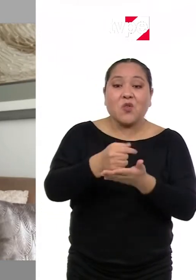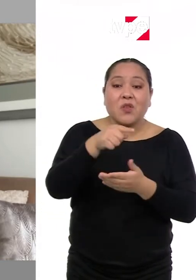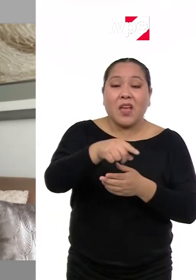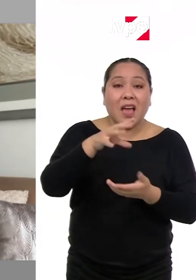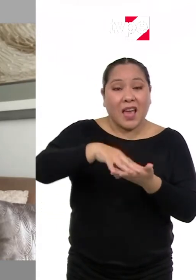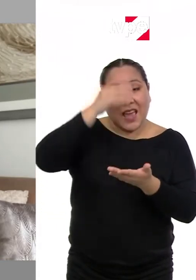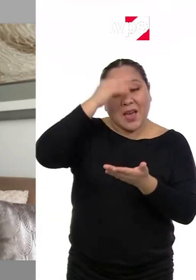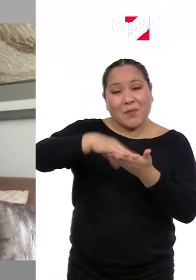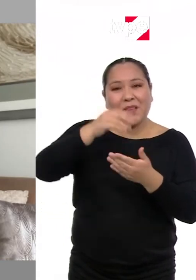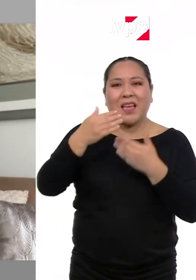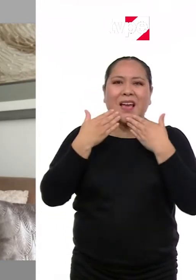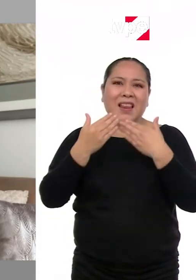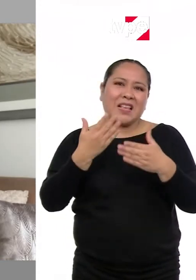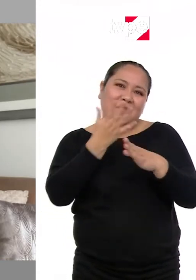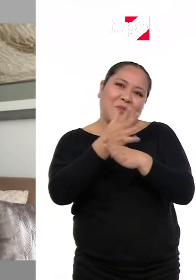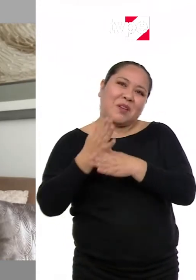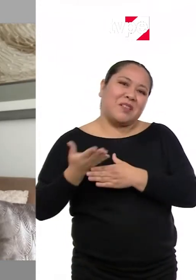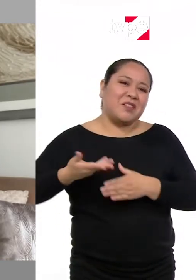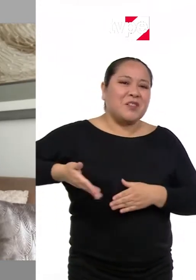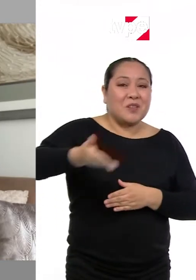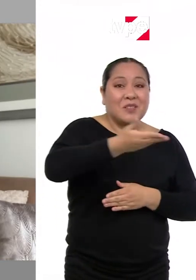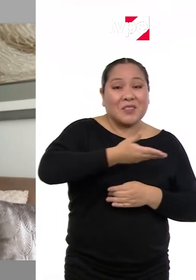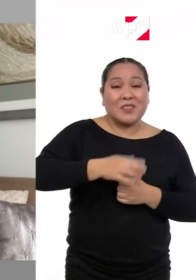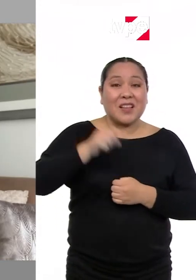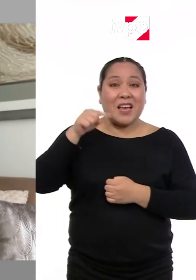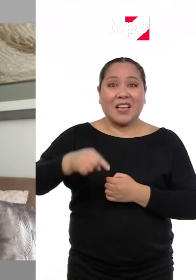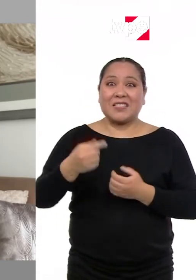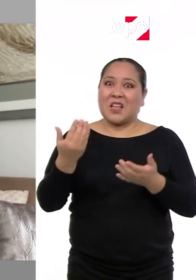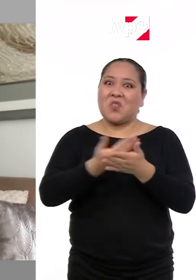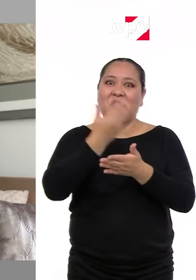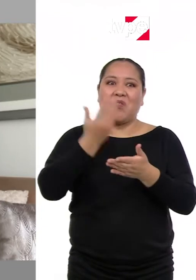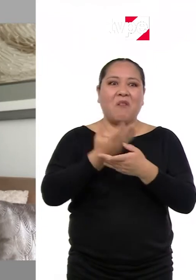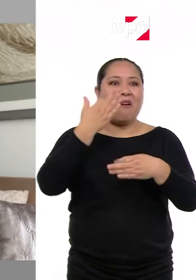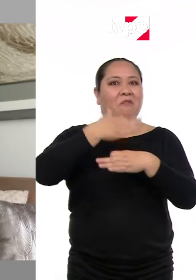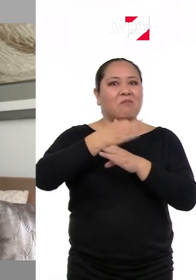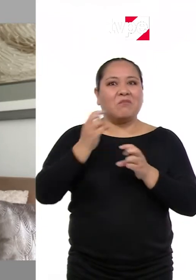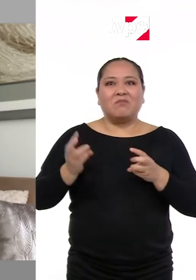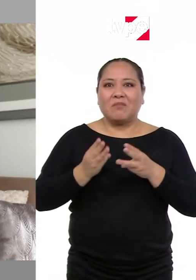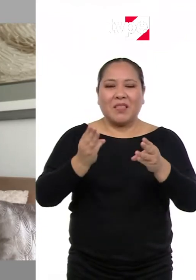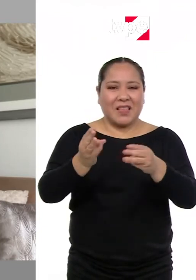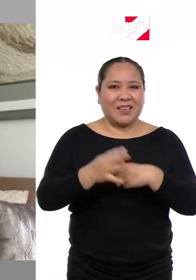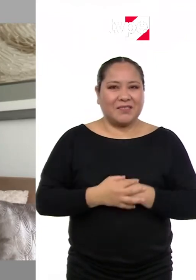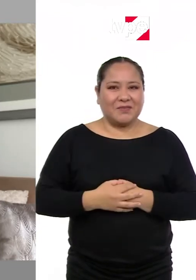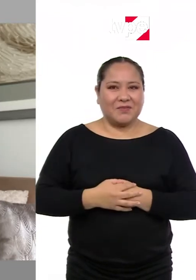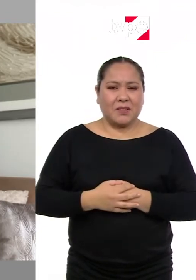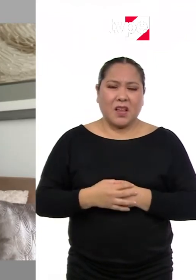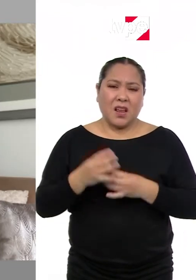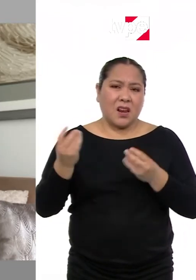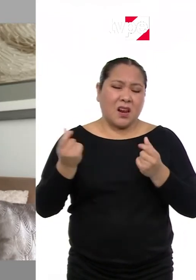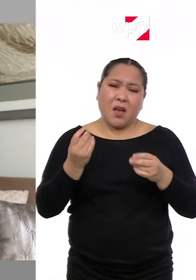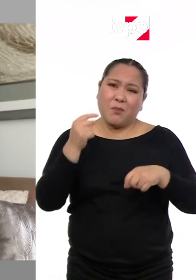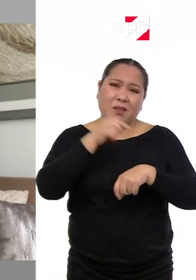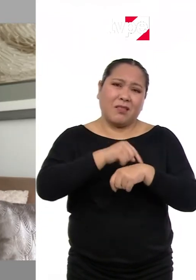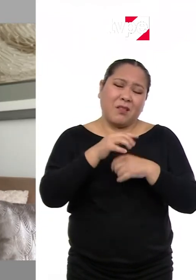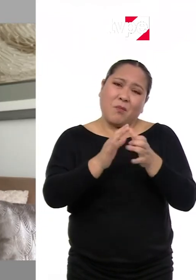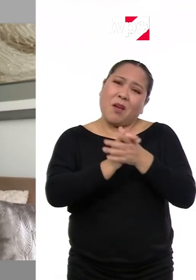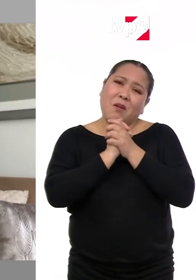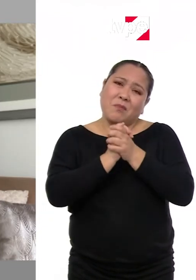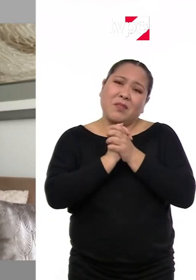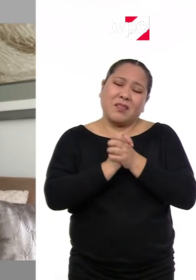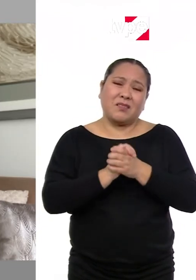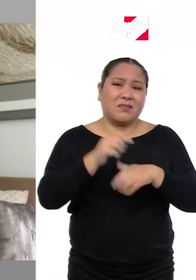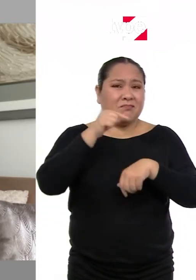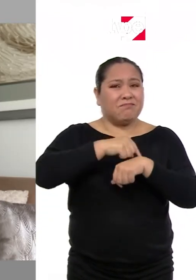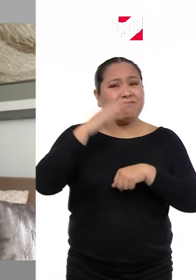el aprendizaje. Gracias por compartir con nosotros este novedoso método. Pasa rápido el tiempo amigos,